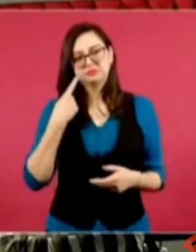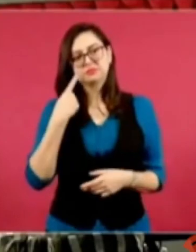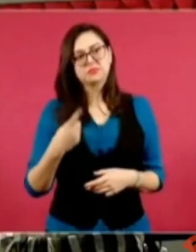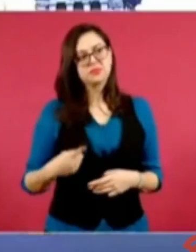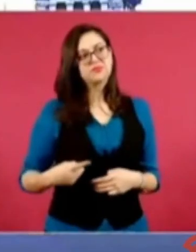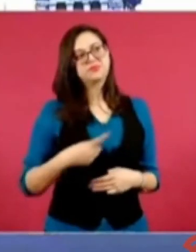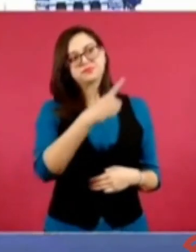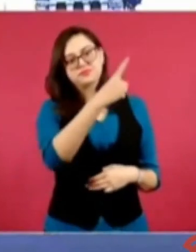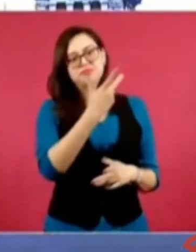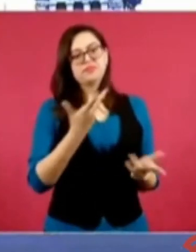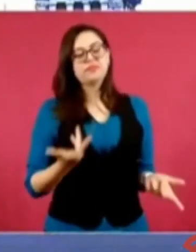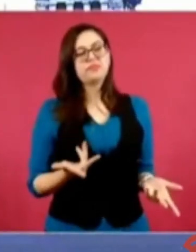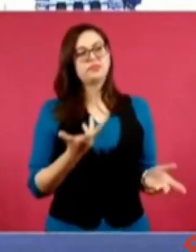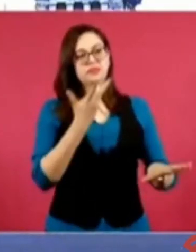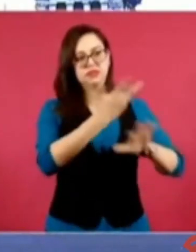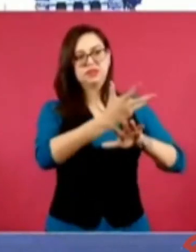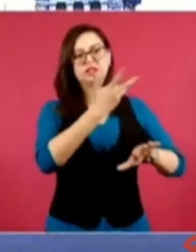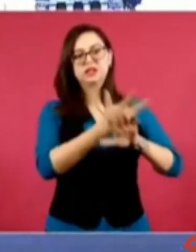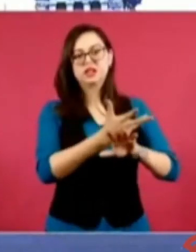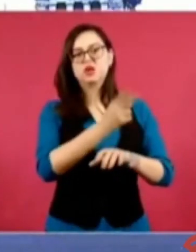los mismos del New York Times